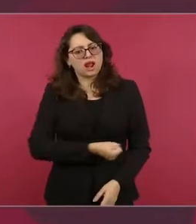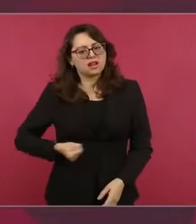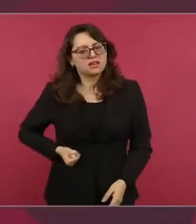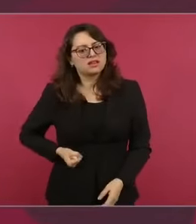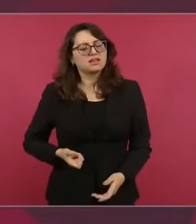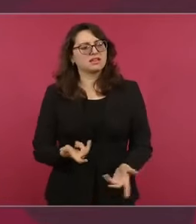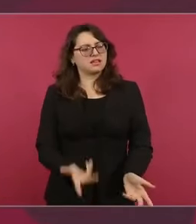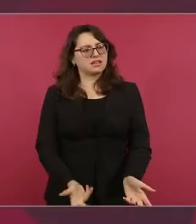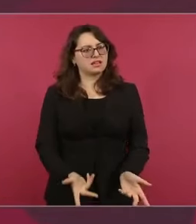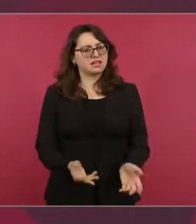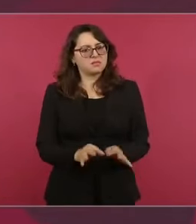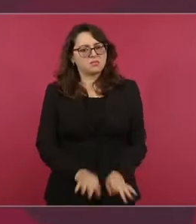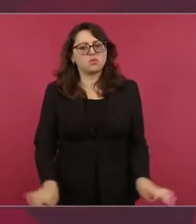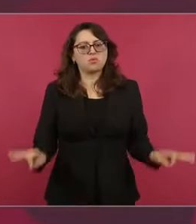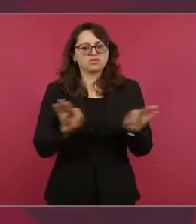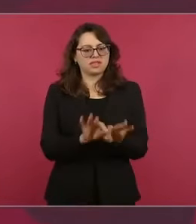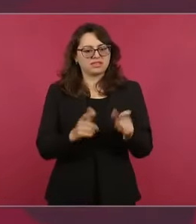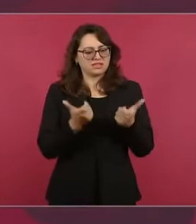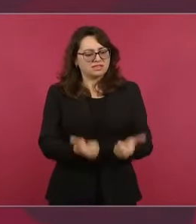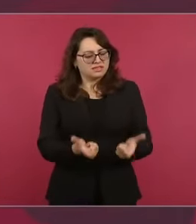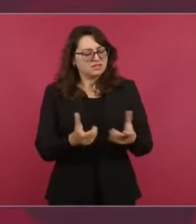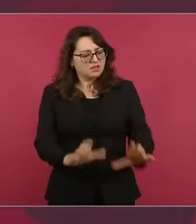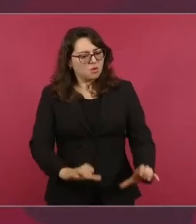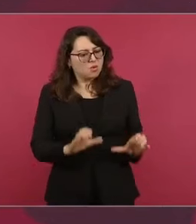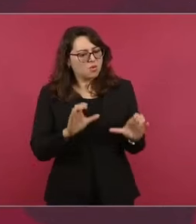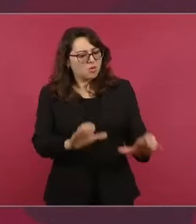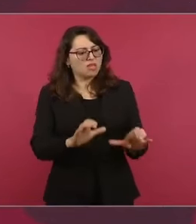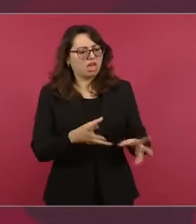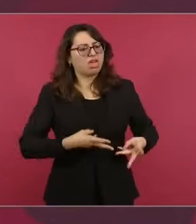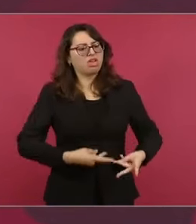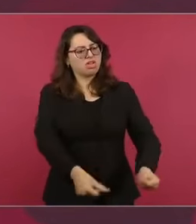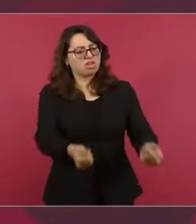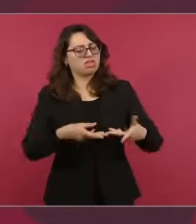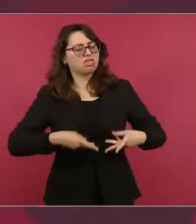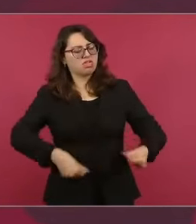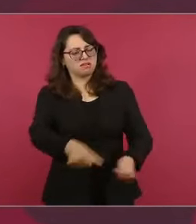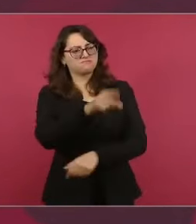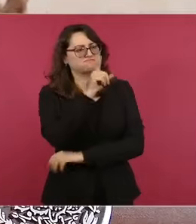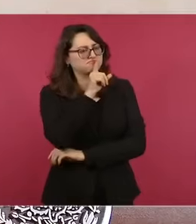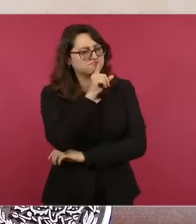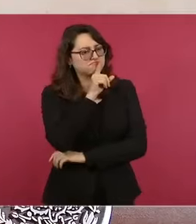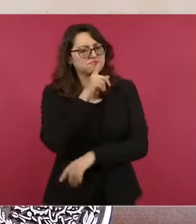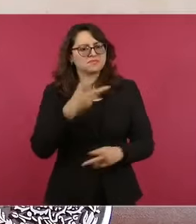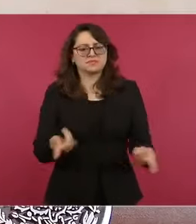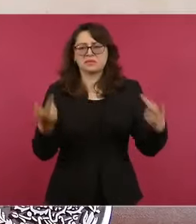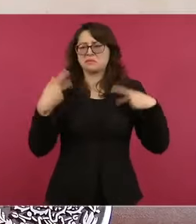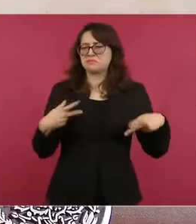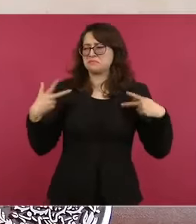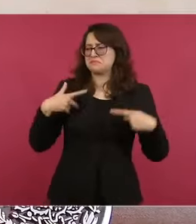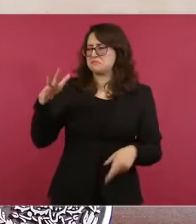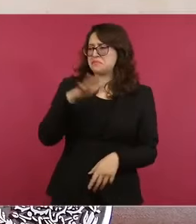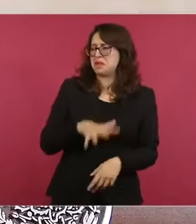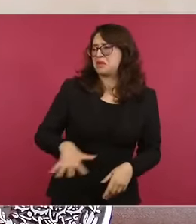principios. No puede haber gobierno rico con pueblo pobre.